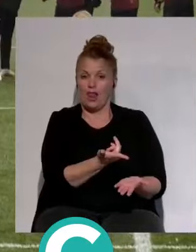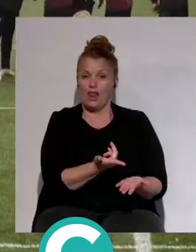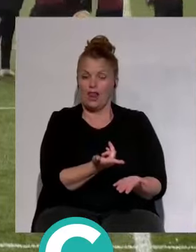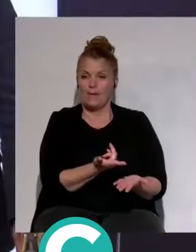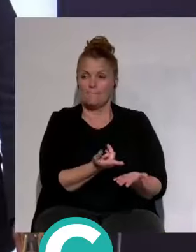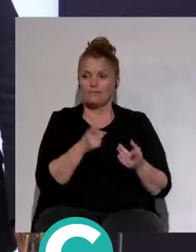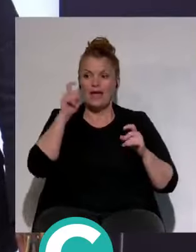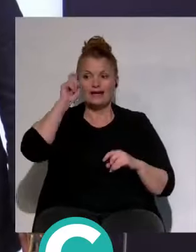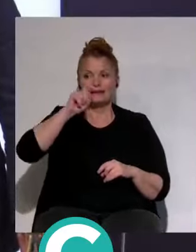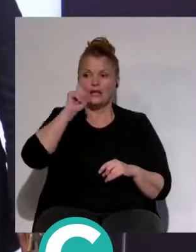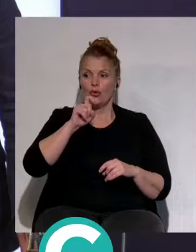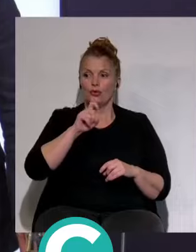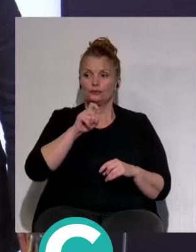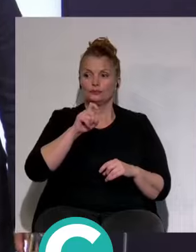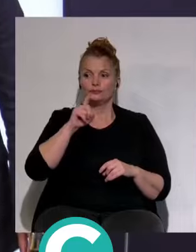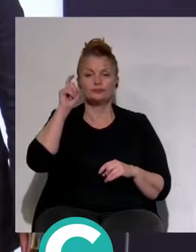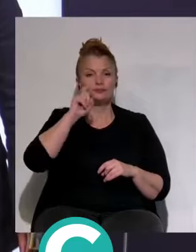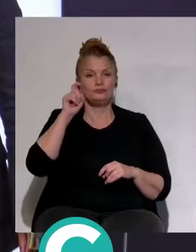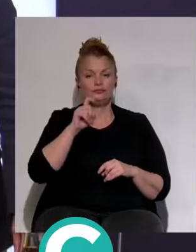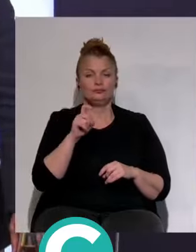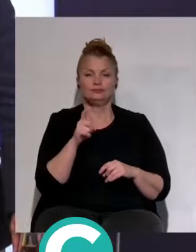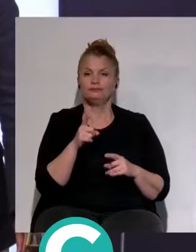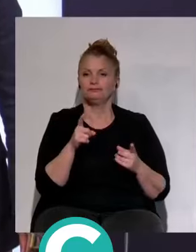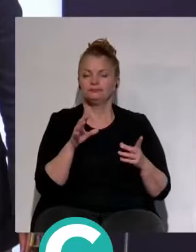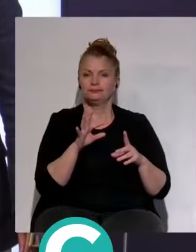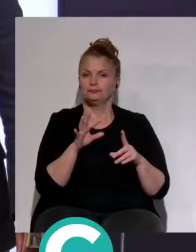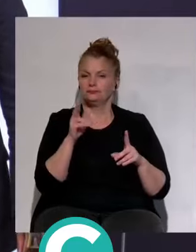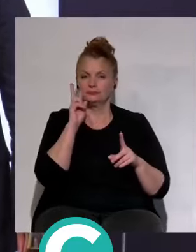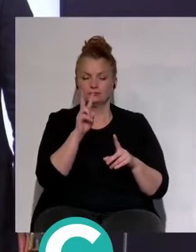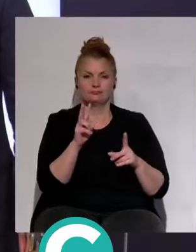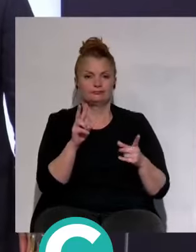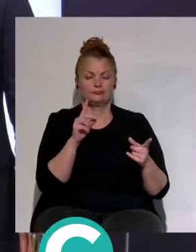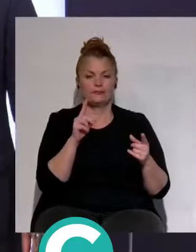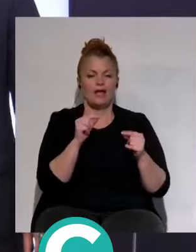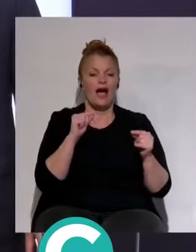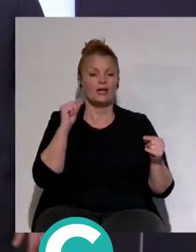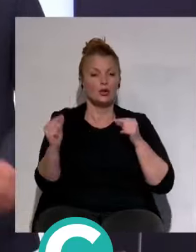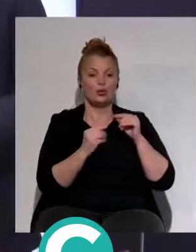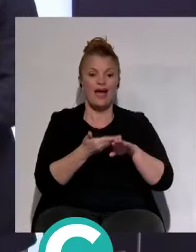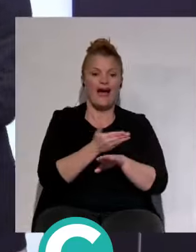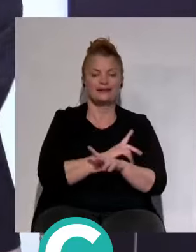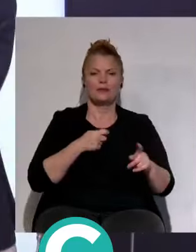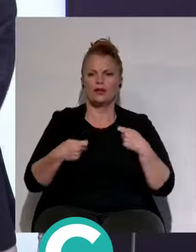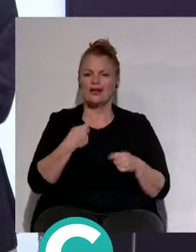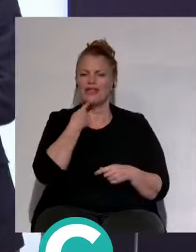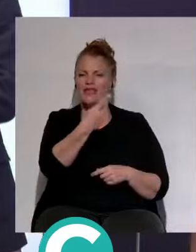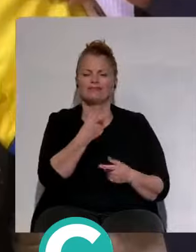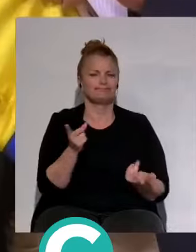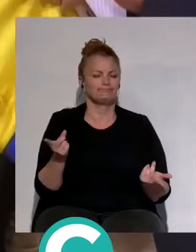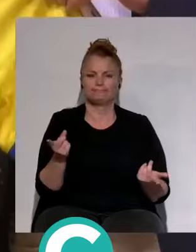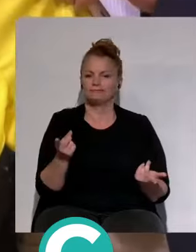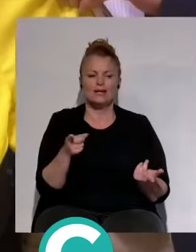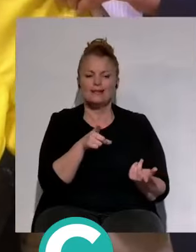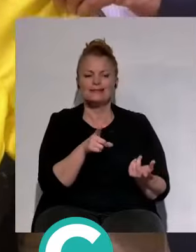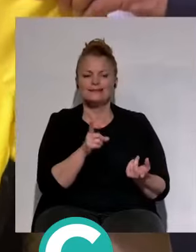El entrador... No tiene vuelta de hoja. Tú le has antes del mercado y es verdad que él decía que no le convencía la